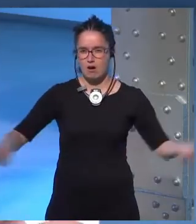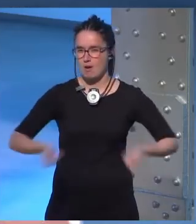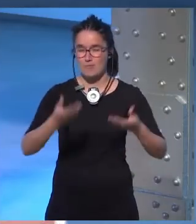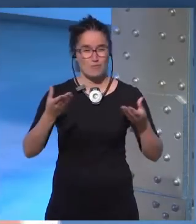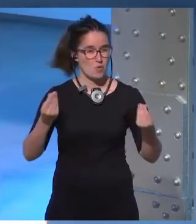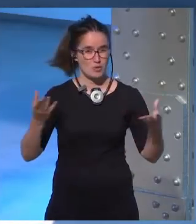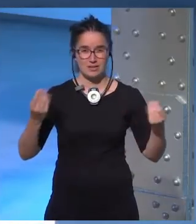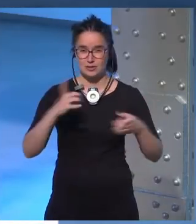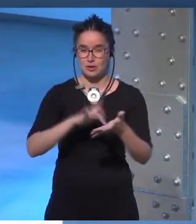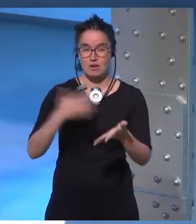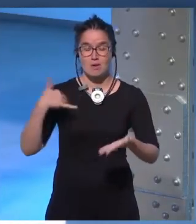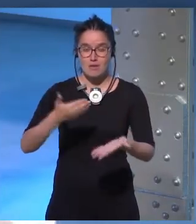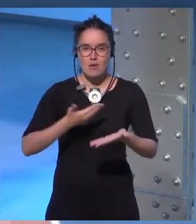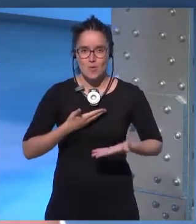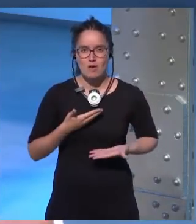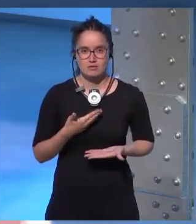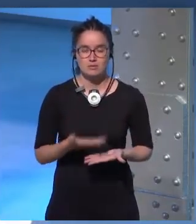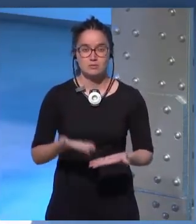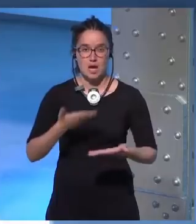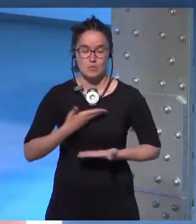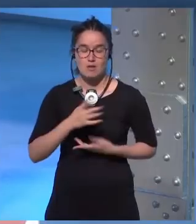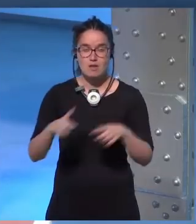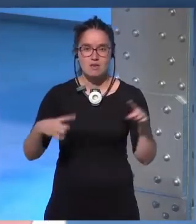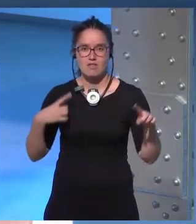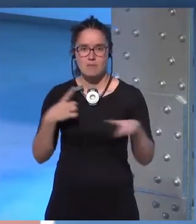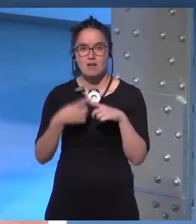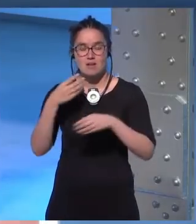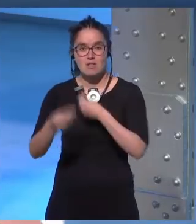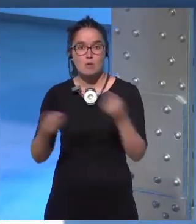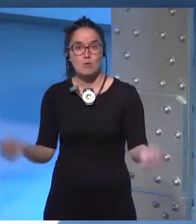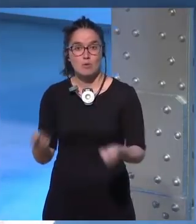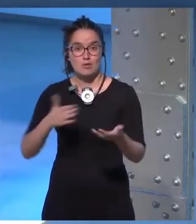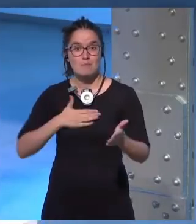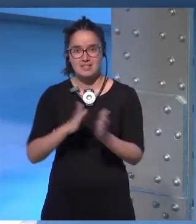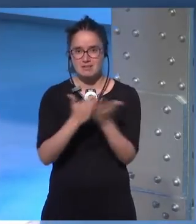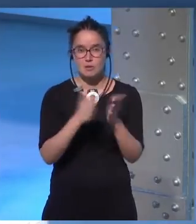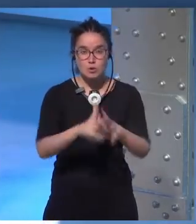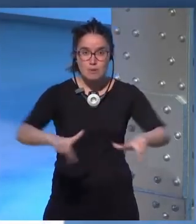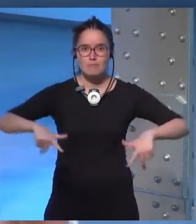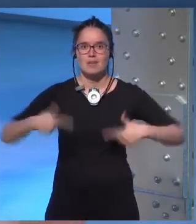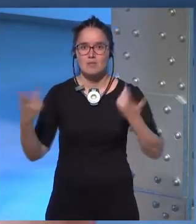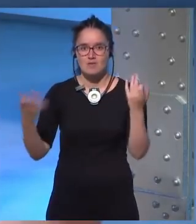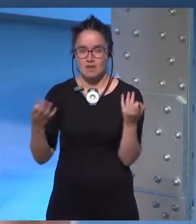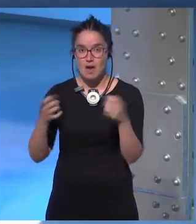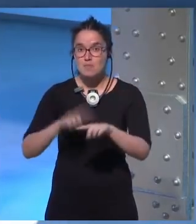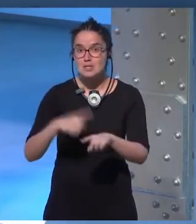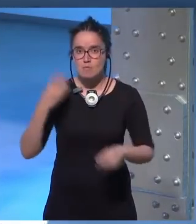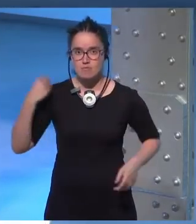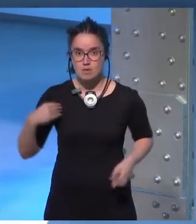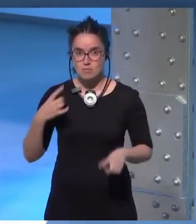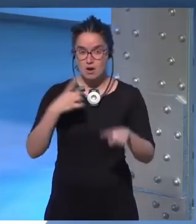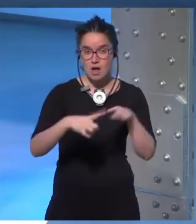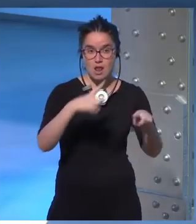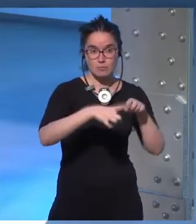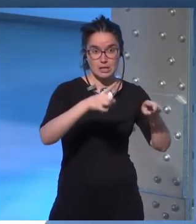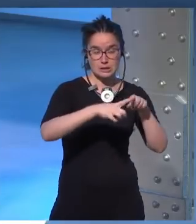demás pues me ayuda y encima el hacer promoción de mis propias novelas me permite a su vez llevarme elementos